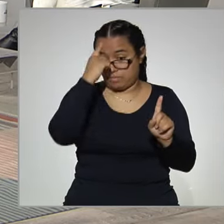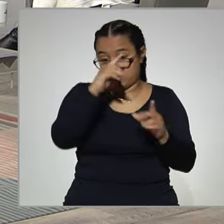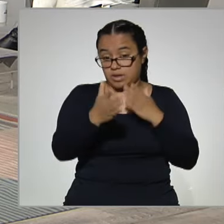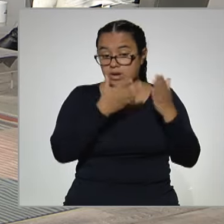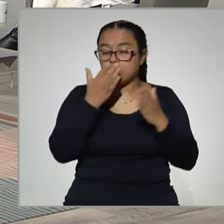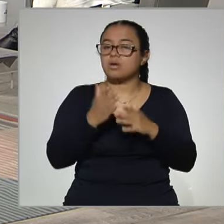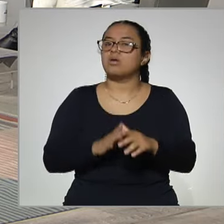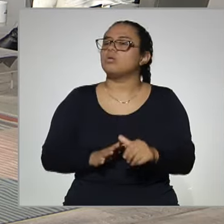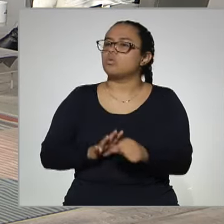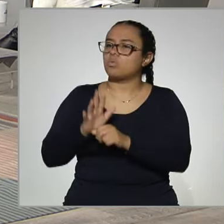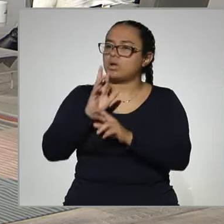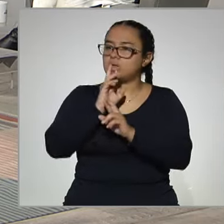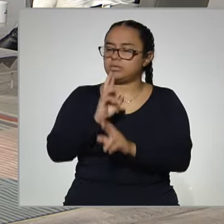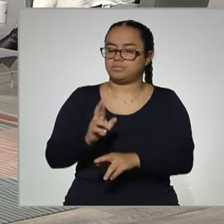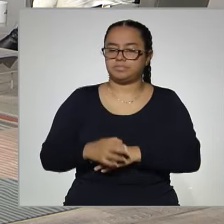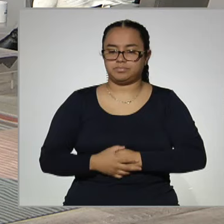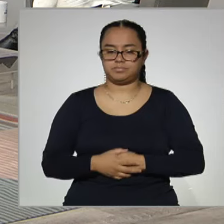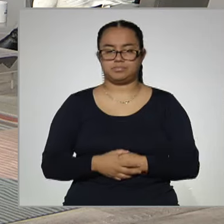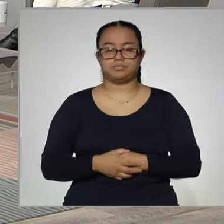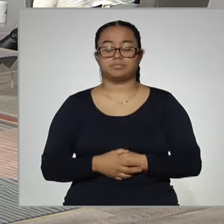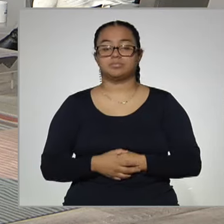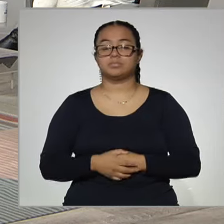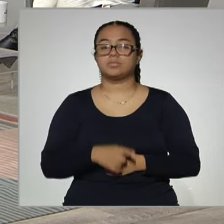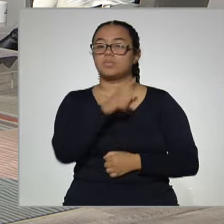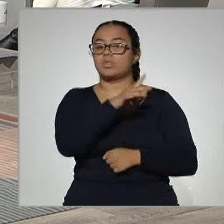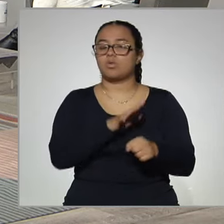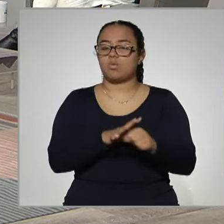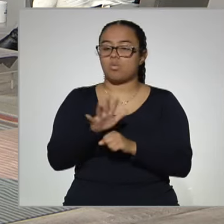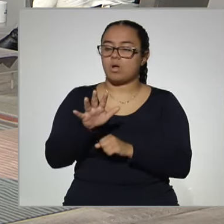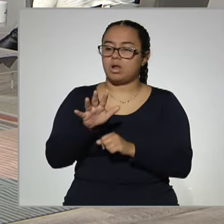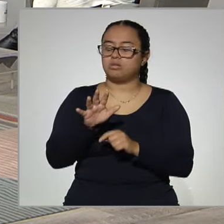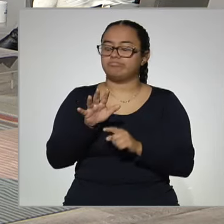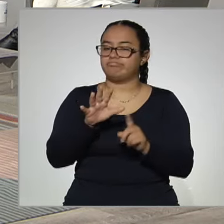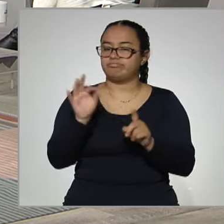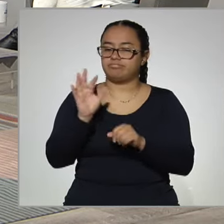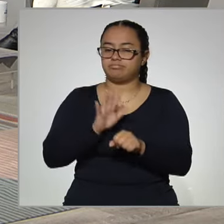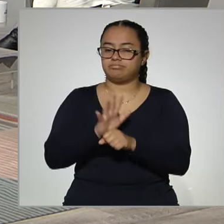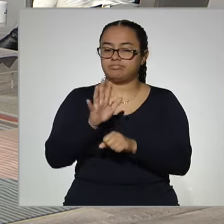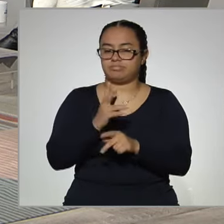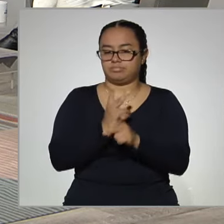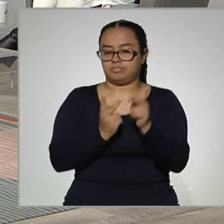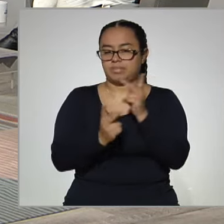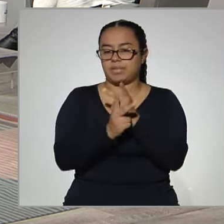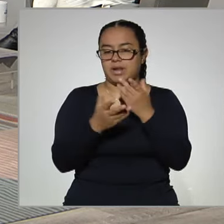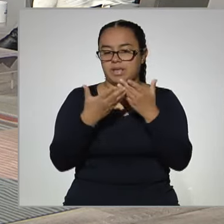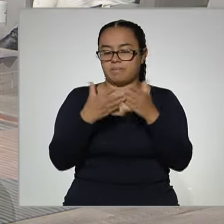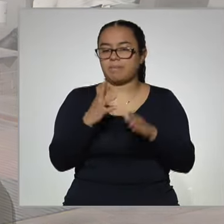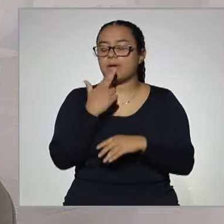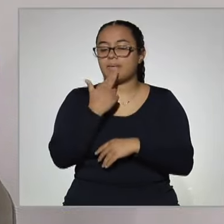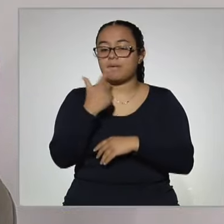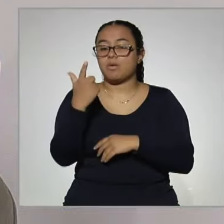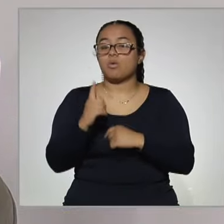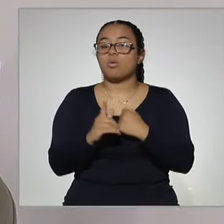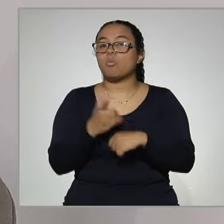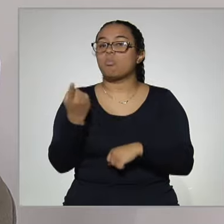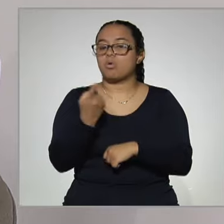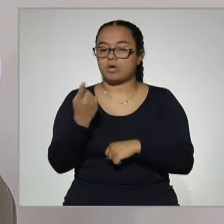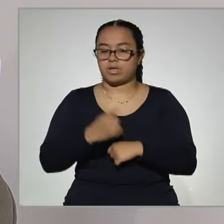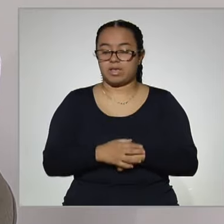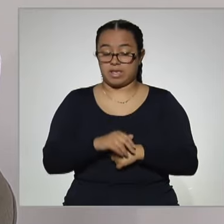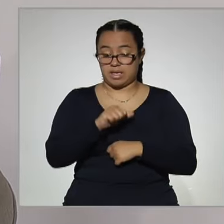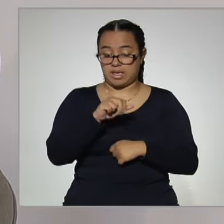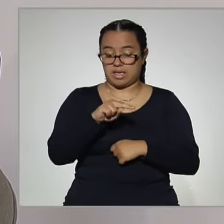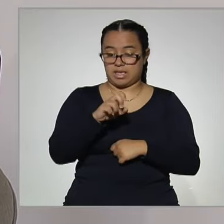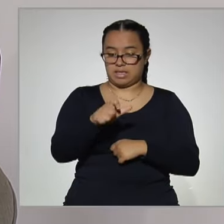¿Qué le podemos decir? Bueno, aquí la opción principal es la preparatoria abierta. ¿Por qué? Porque en el